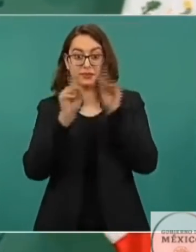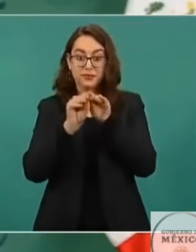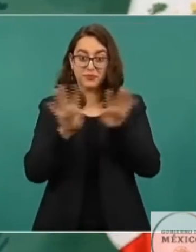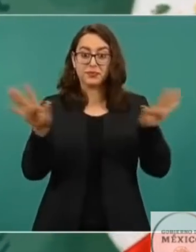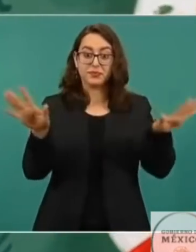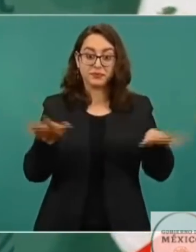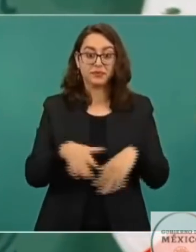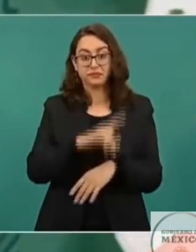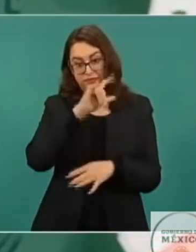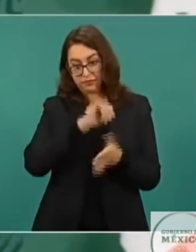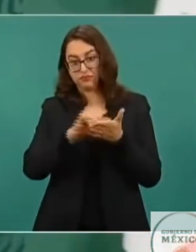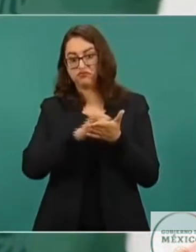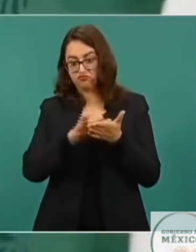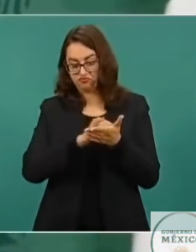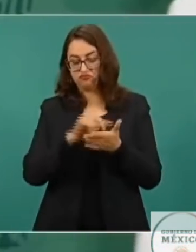en Nueva York.